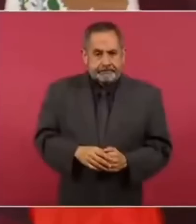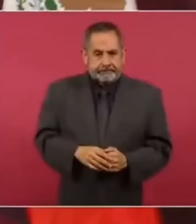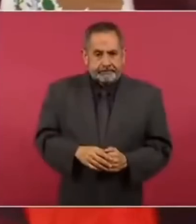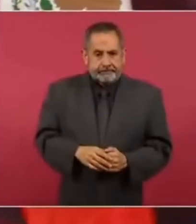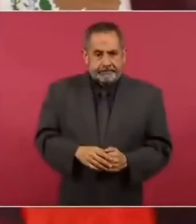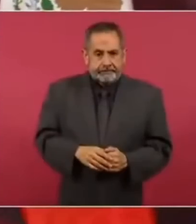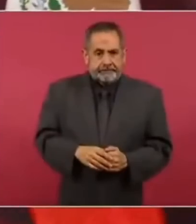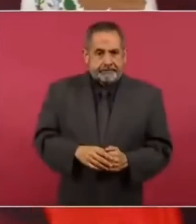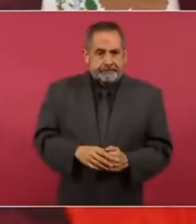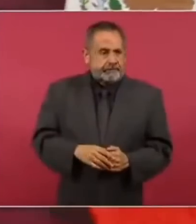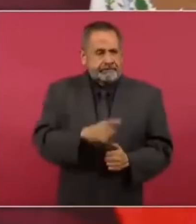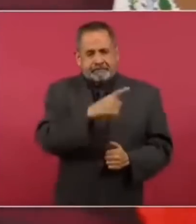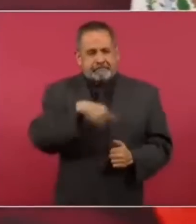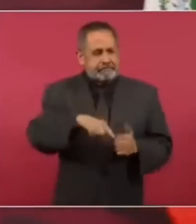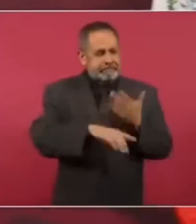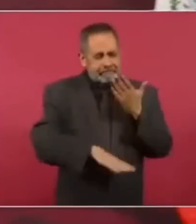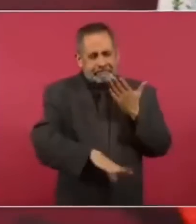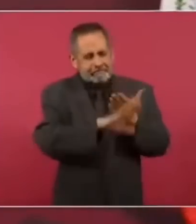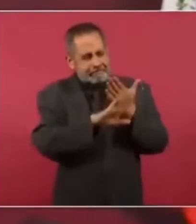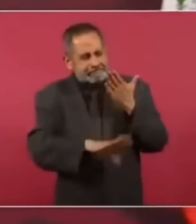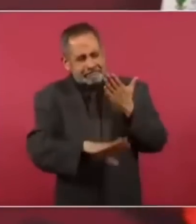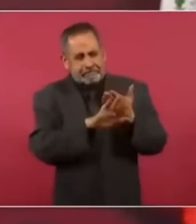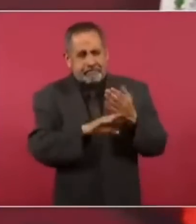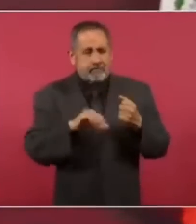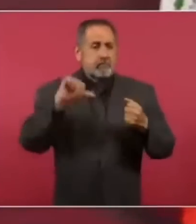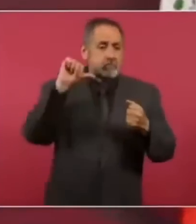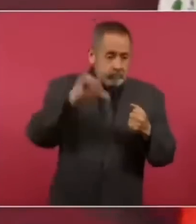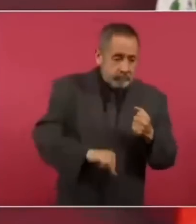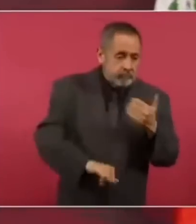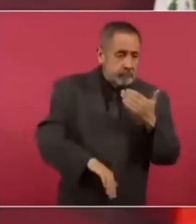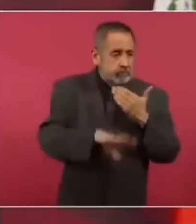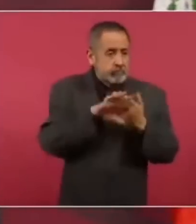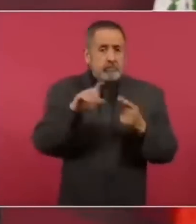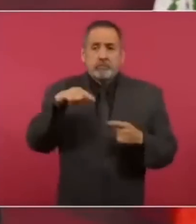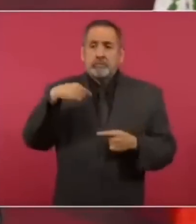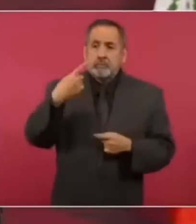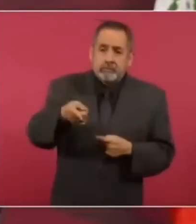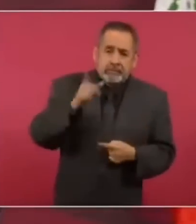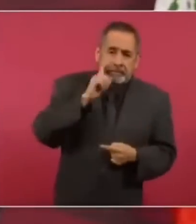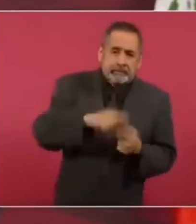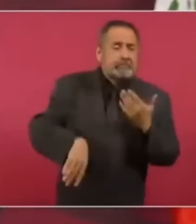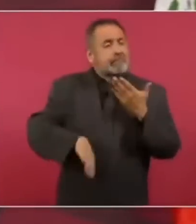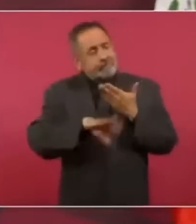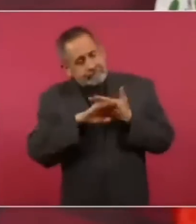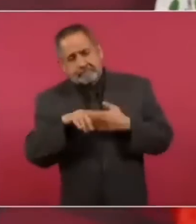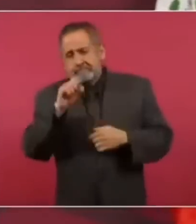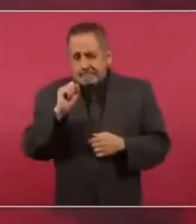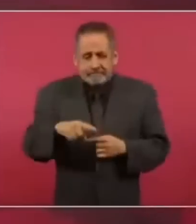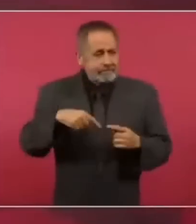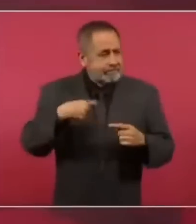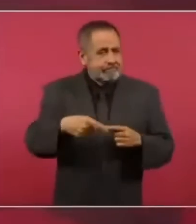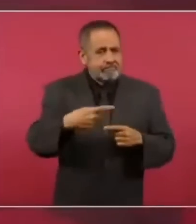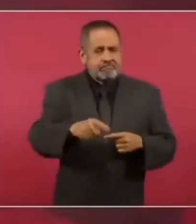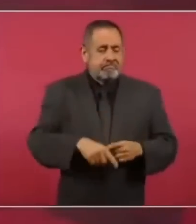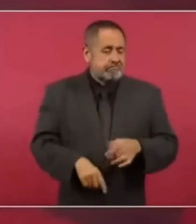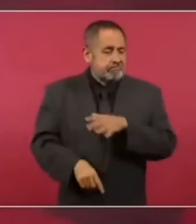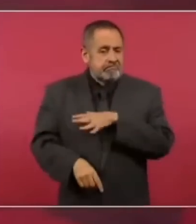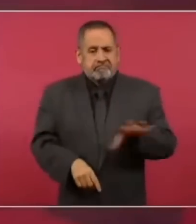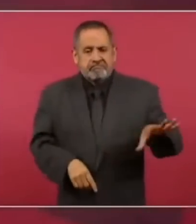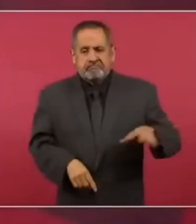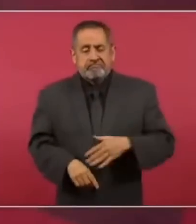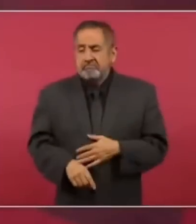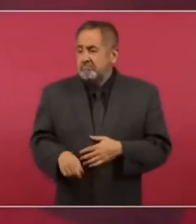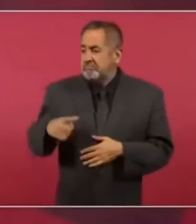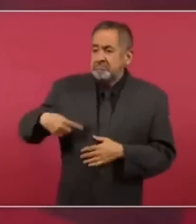nos estén atacando un día sí y el otro también, no, no